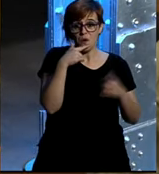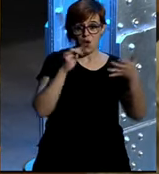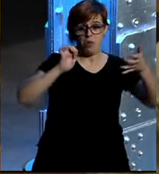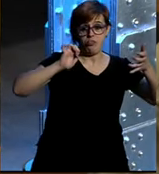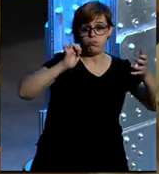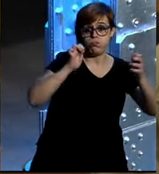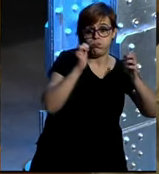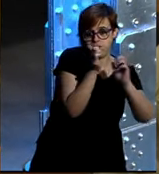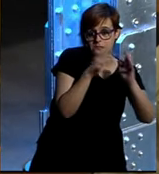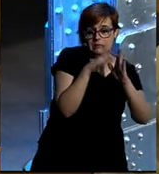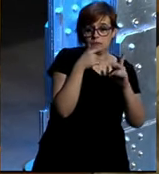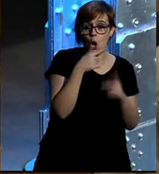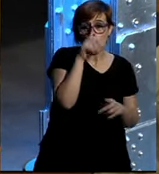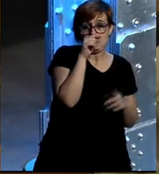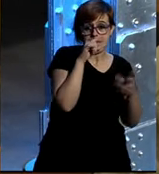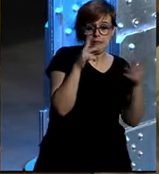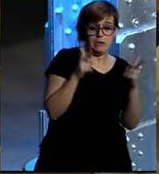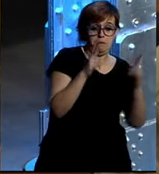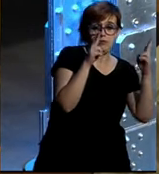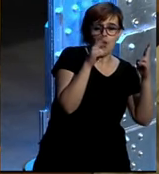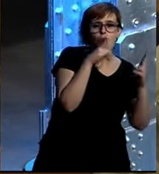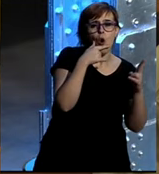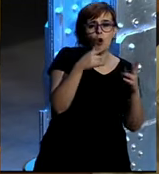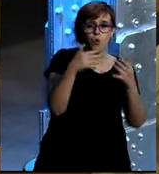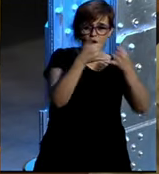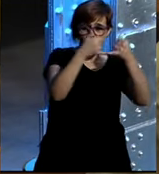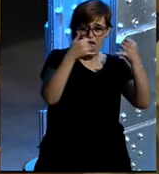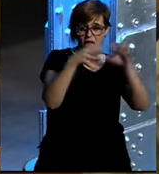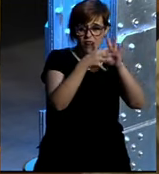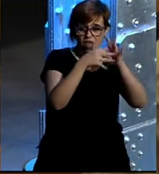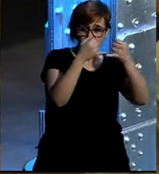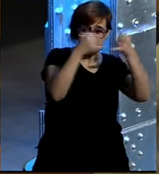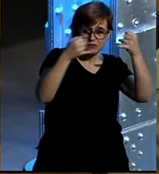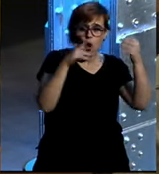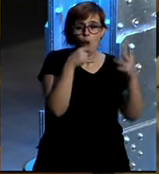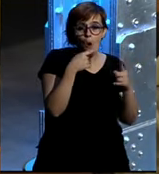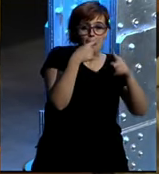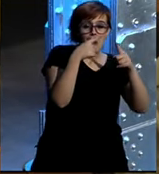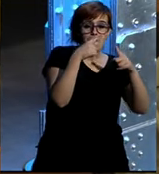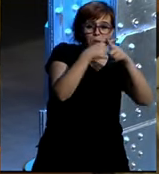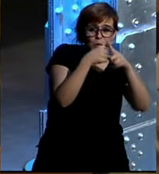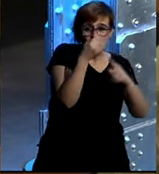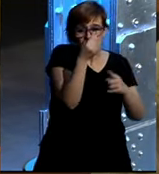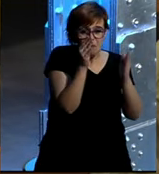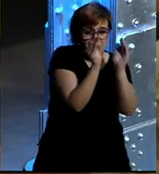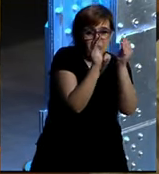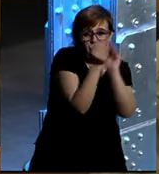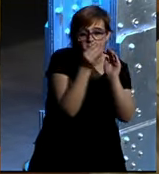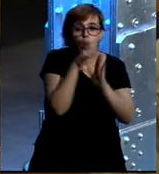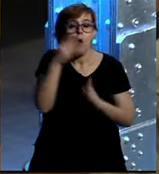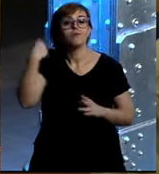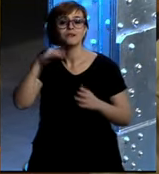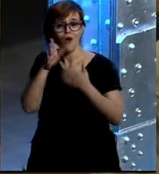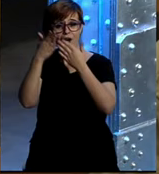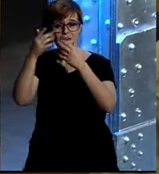que no les cabe y queda un enlace o ponen tantas abreviaturas que casi no se puede leer y te encuentras la misma pero con una foto en Facebook